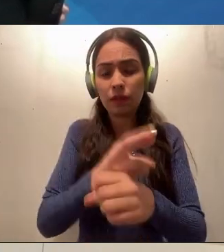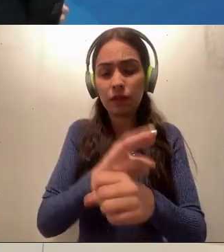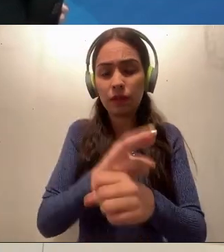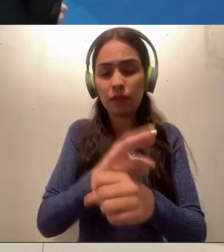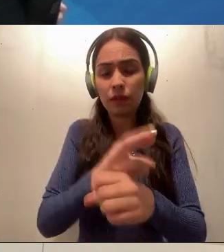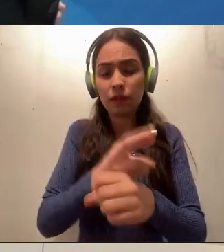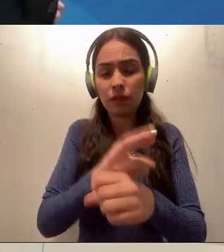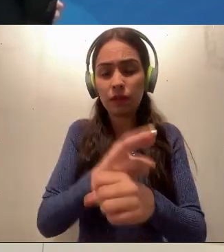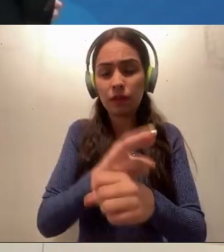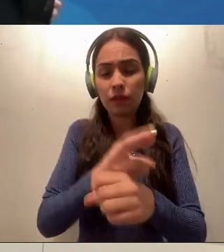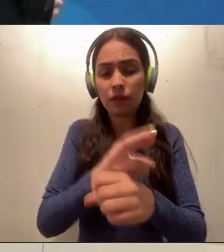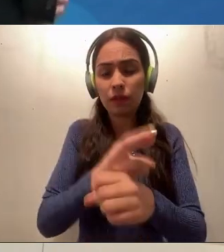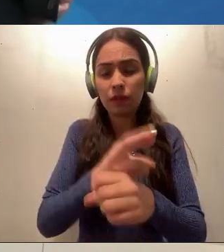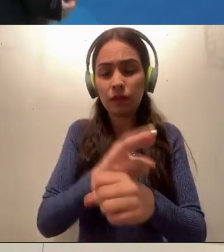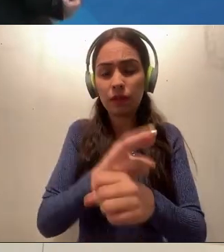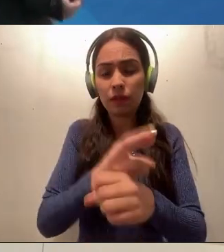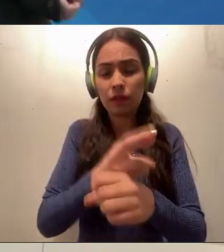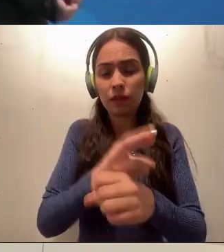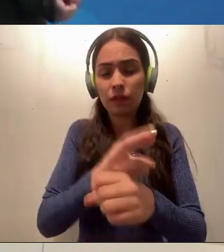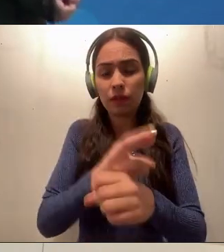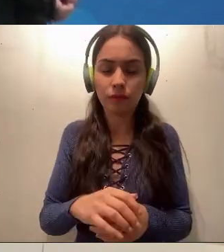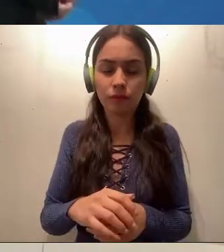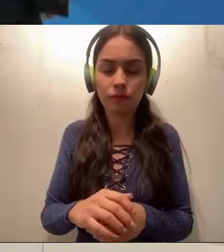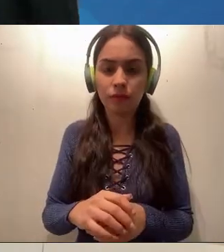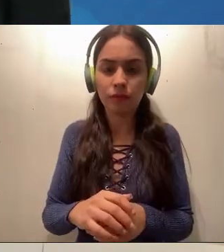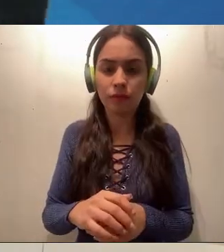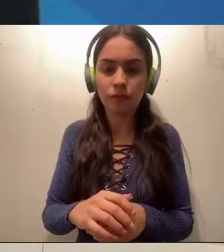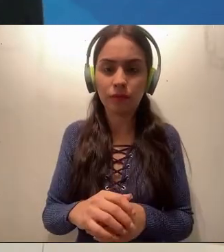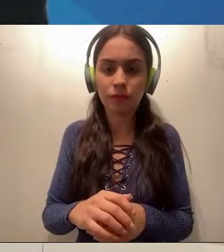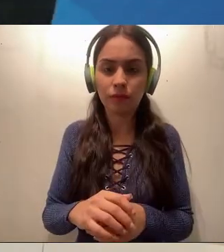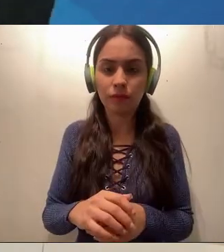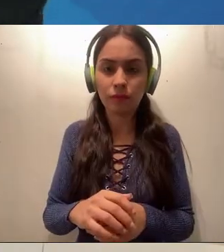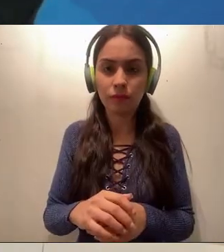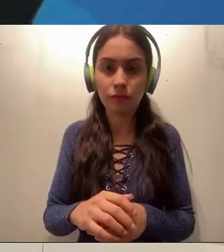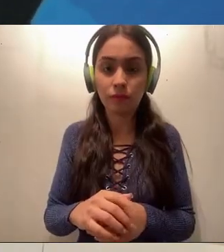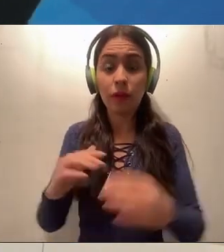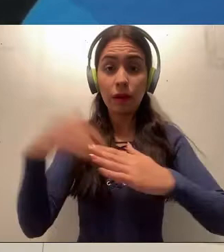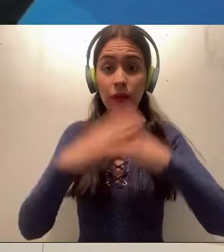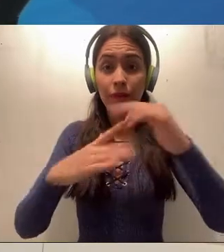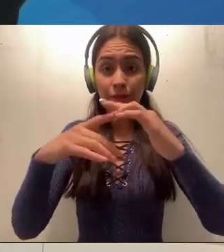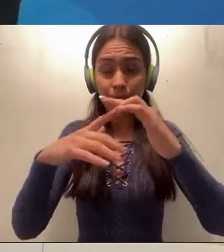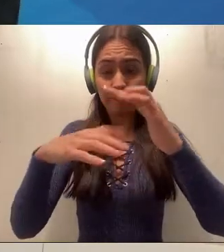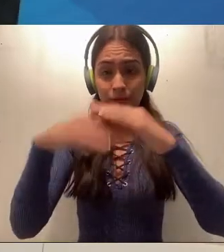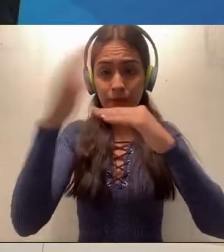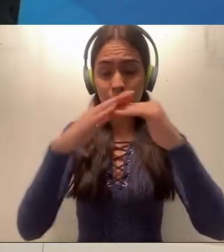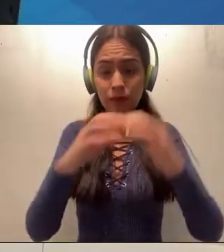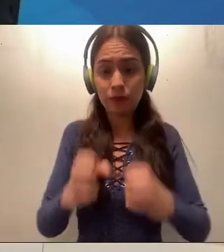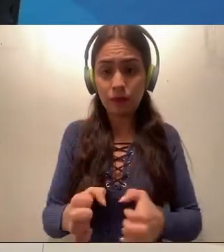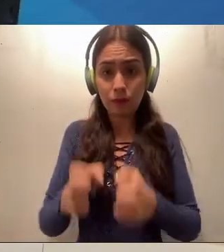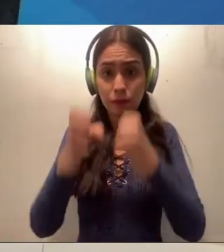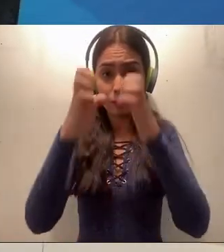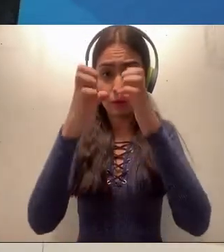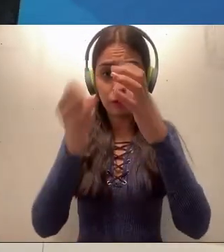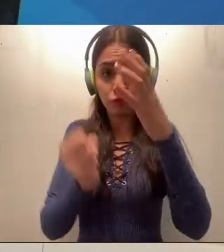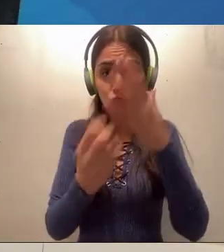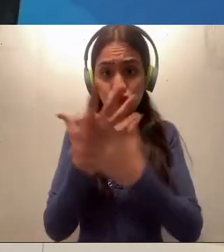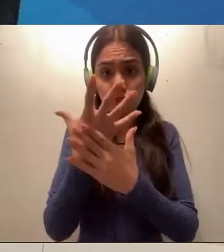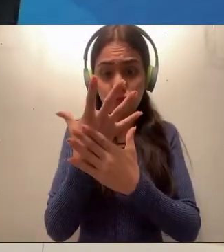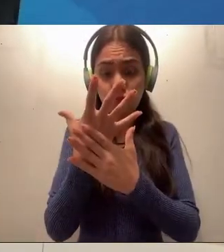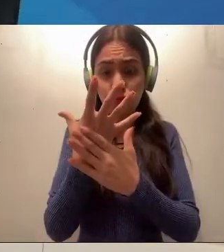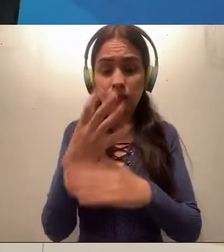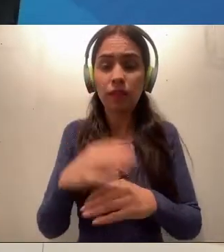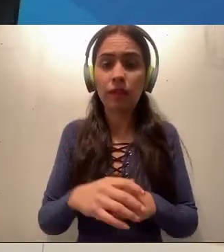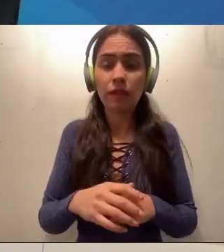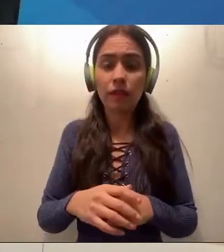Con el inicio de este edificio, lo que va a ser el Centro de Control y Operaciones, podríamos decir que se está iniciando